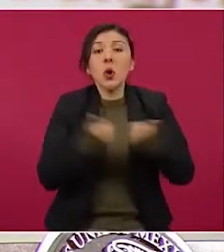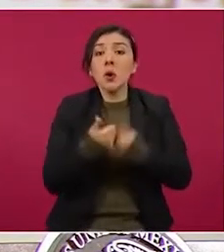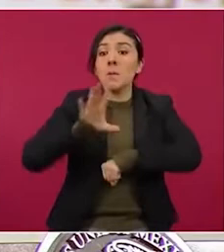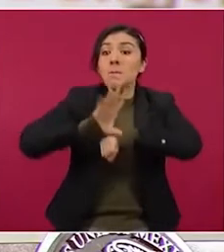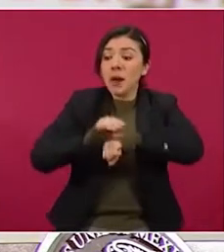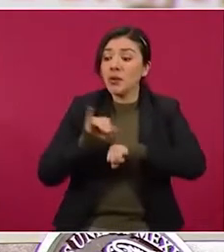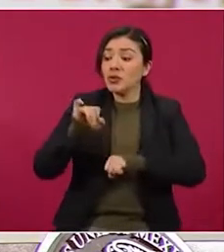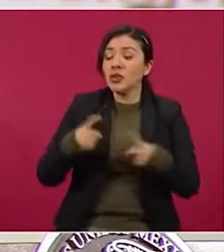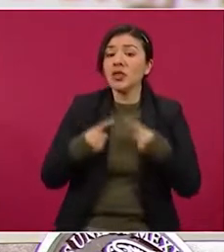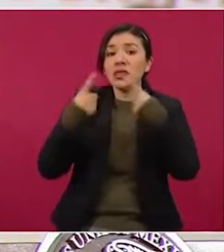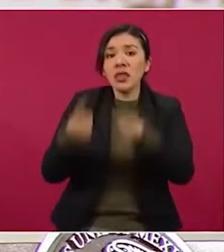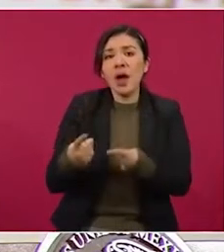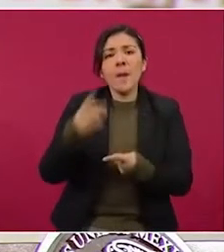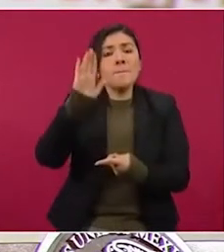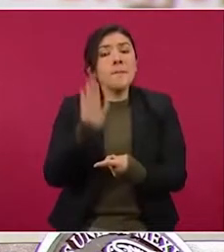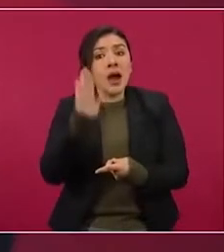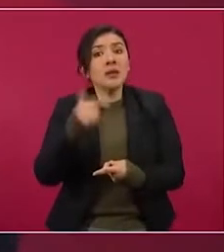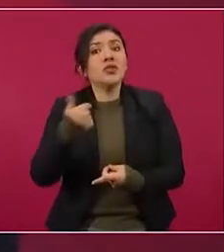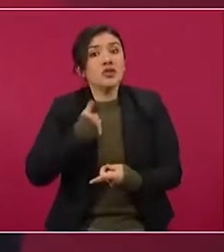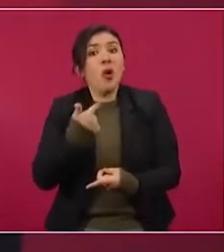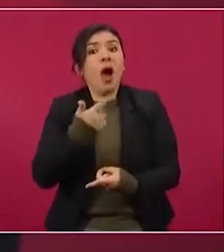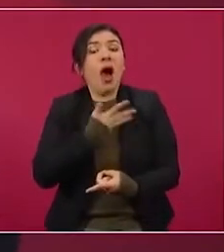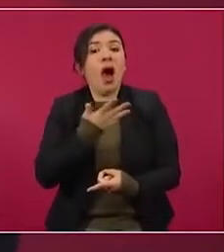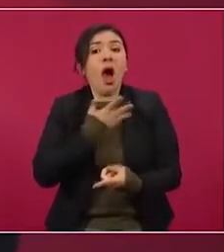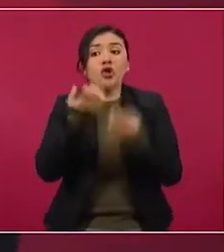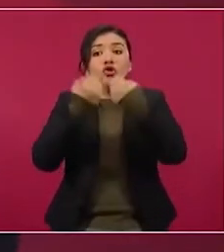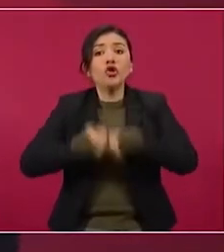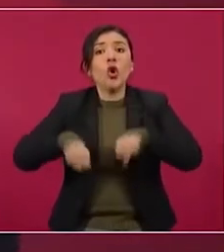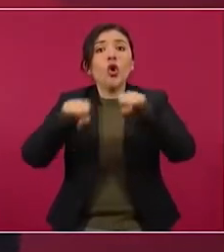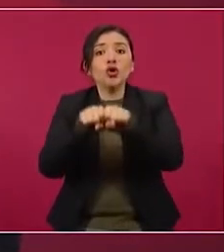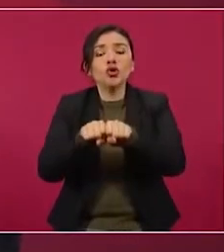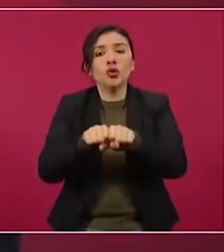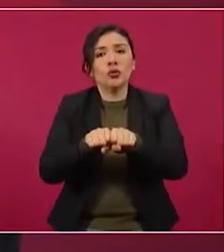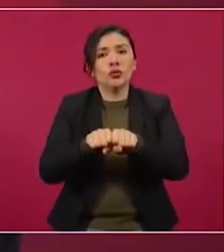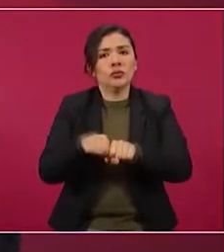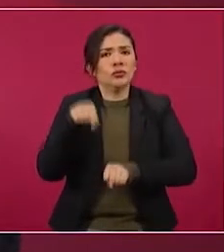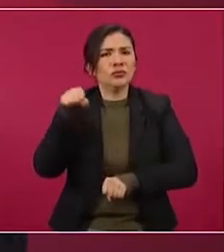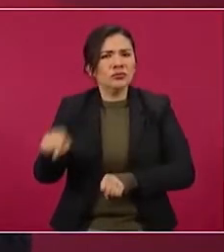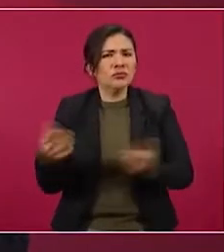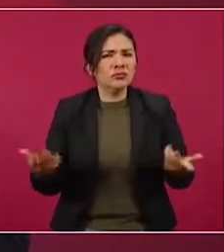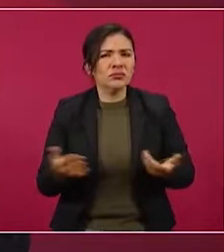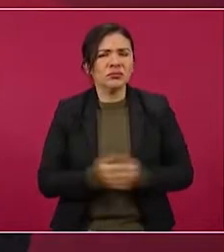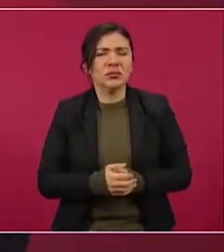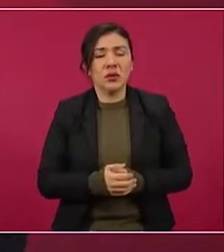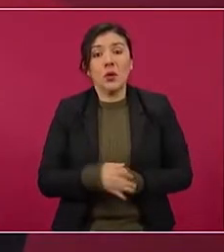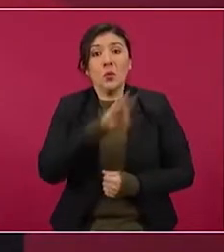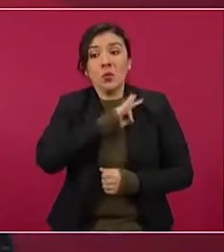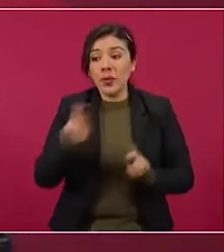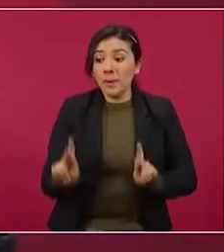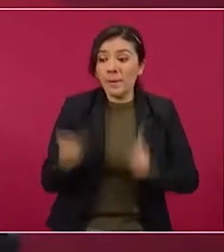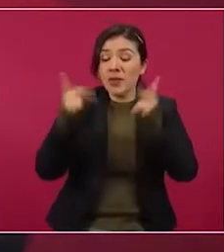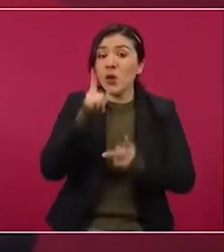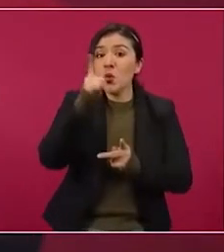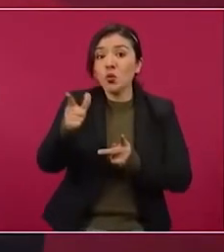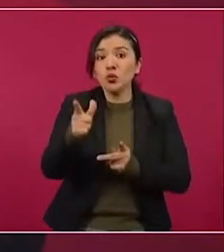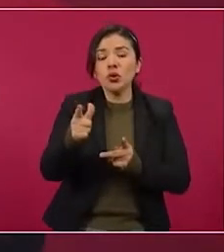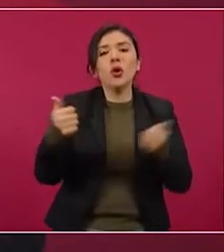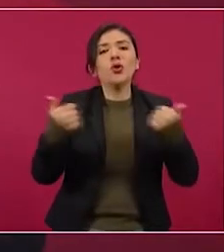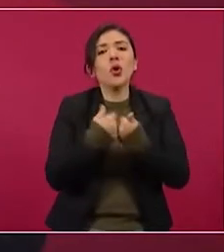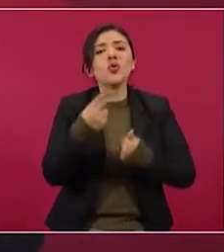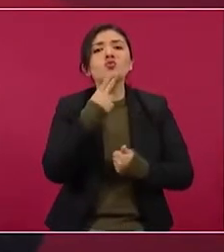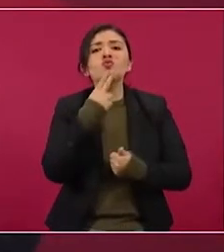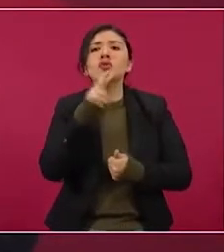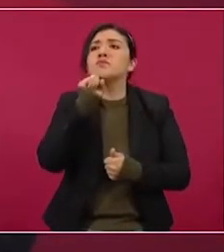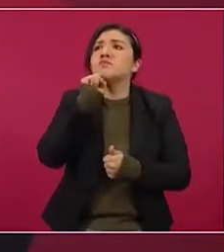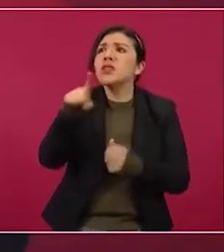permisionarios simularon tener socios de adolar para vender esa electricidad, utilizando